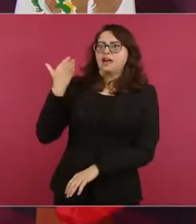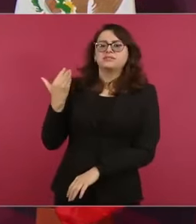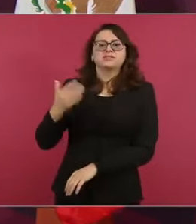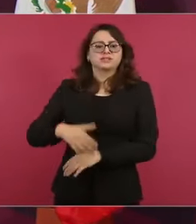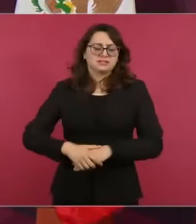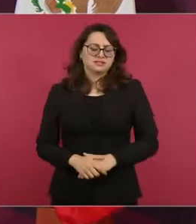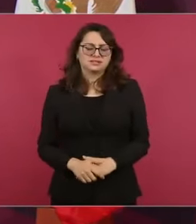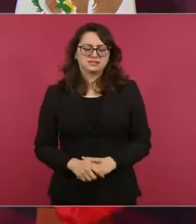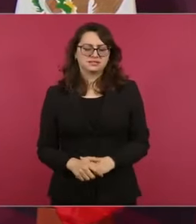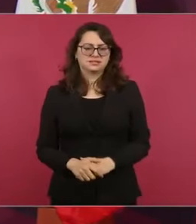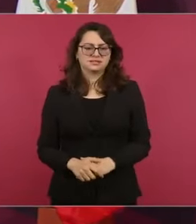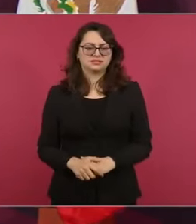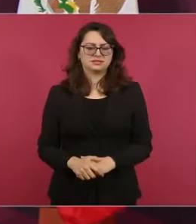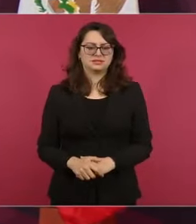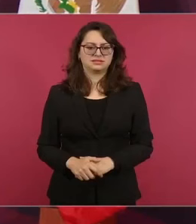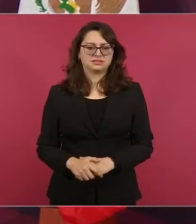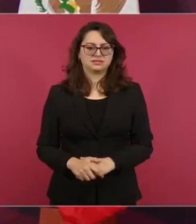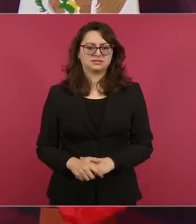años.